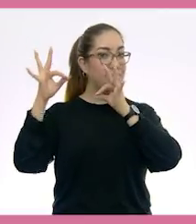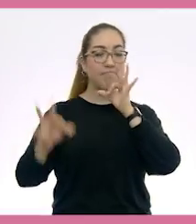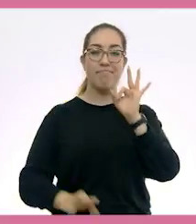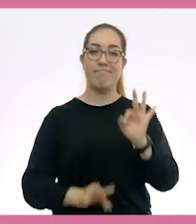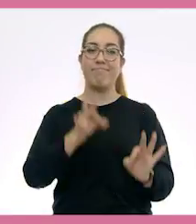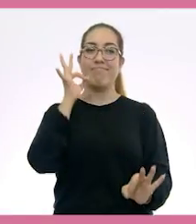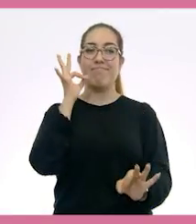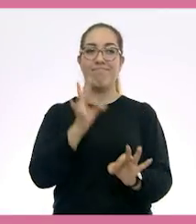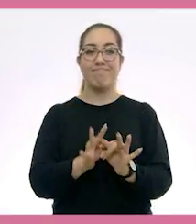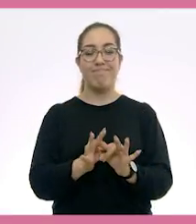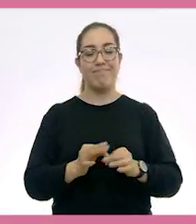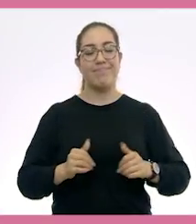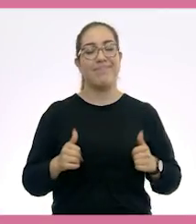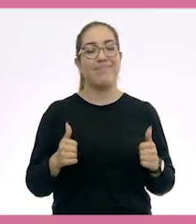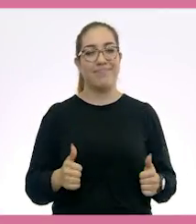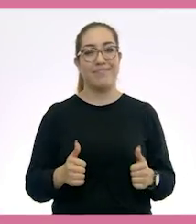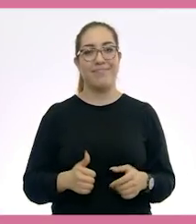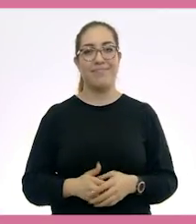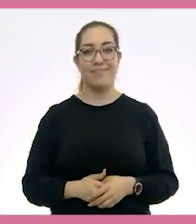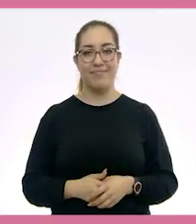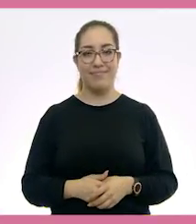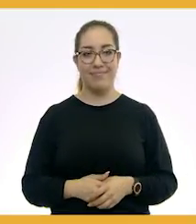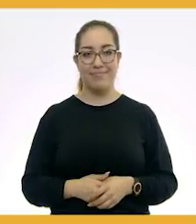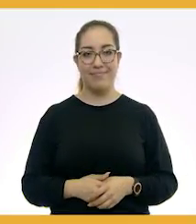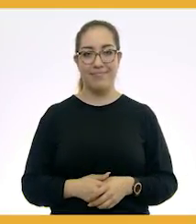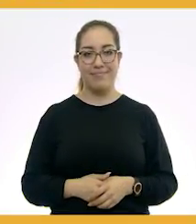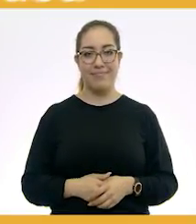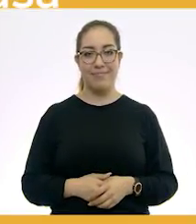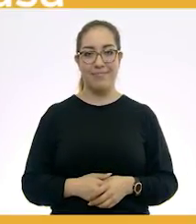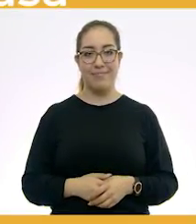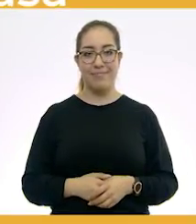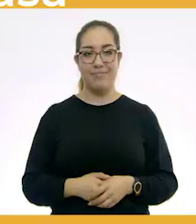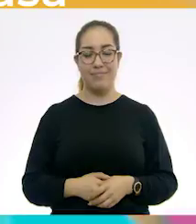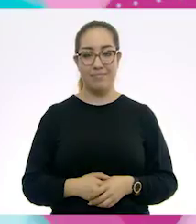las cuerdas sobre tu cabeza y alrededor de tu cuello.